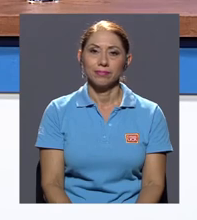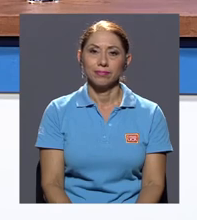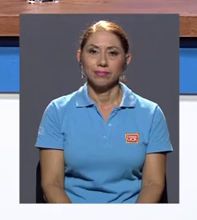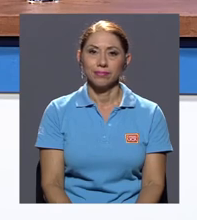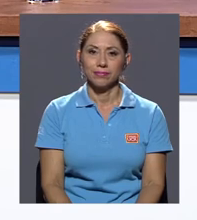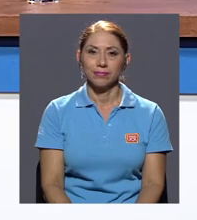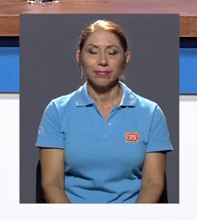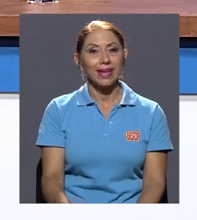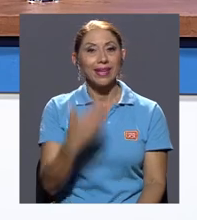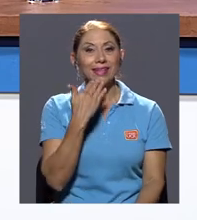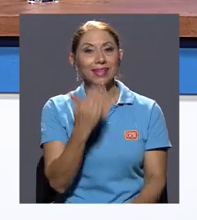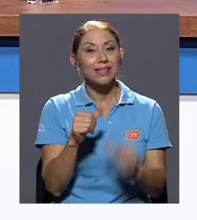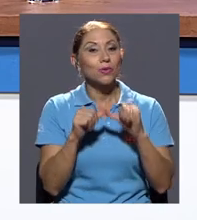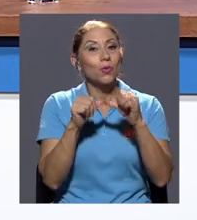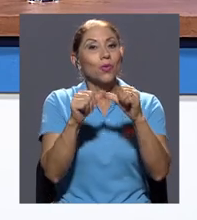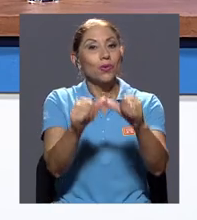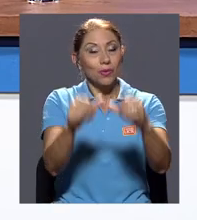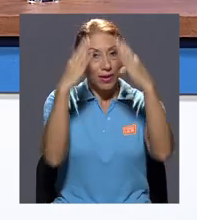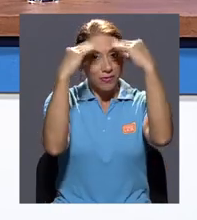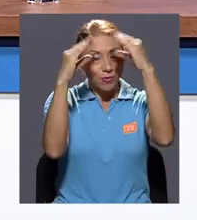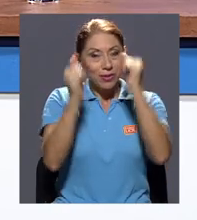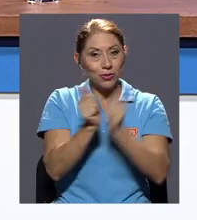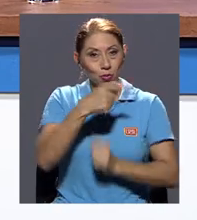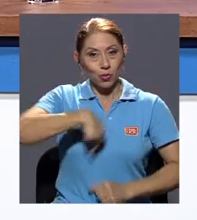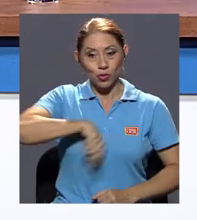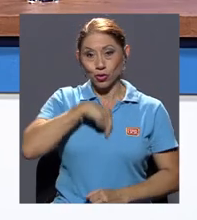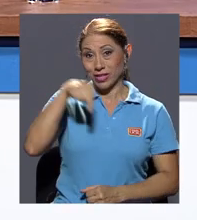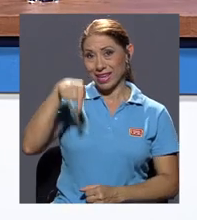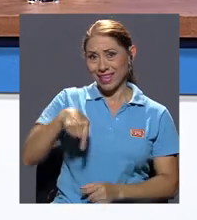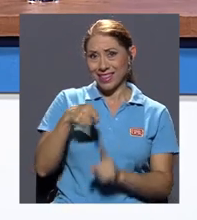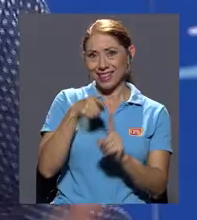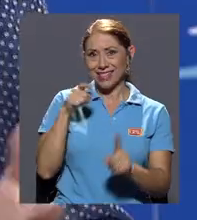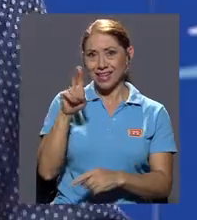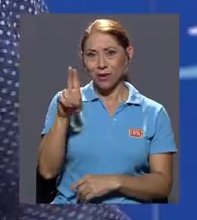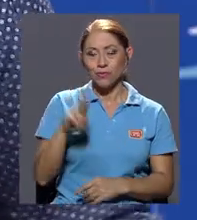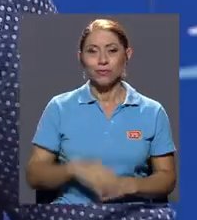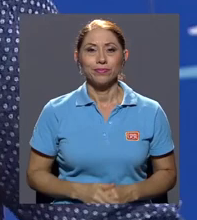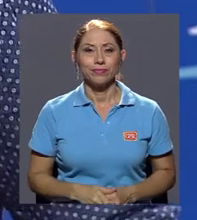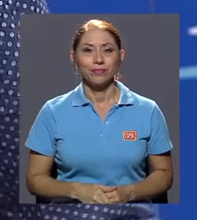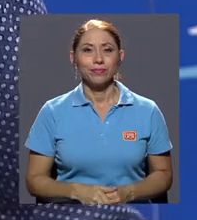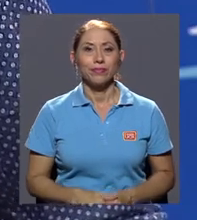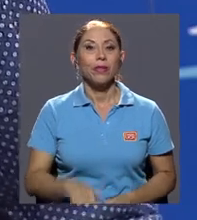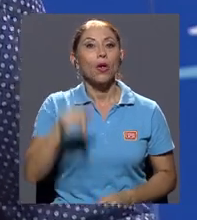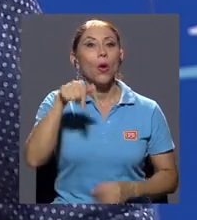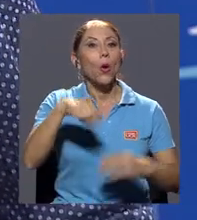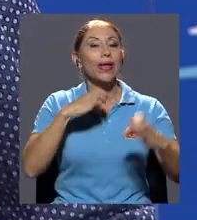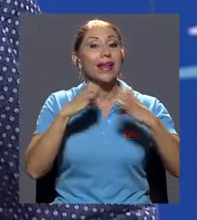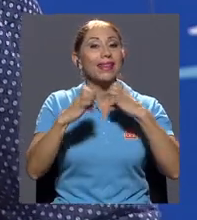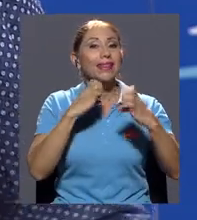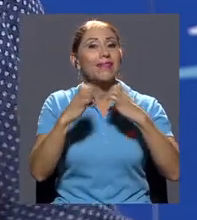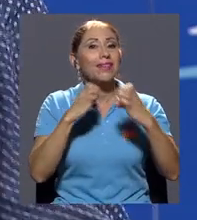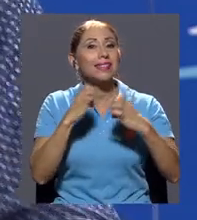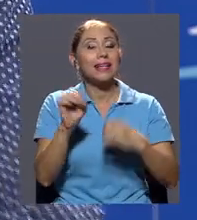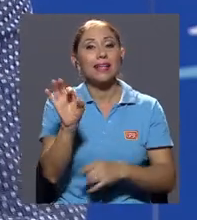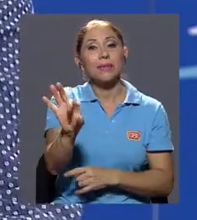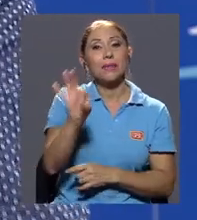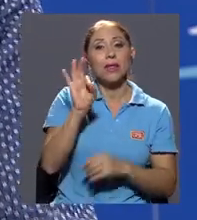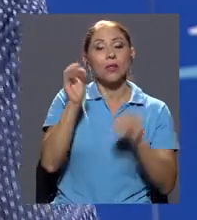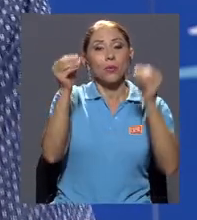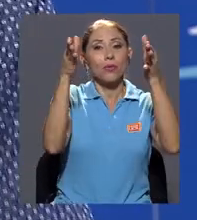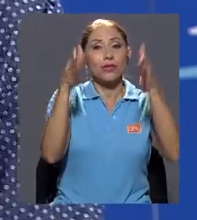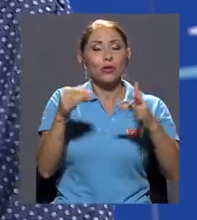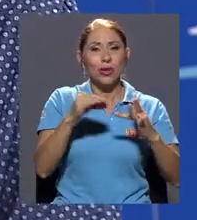Gracias por continuar informándose con nosotros aquí en Desde la U. Hoy en la entrevista de fondo he invitado al profesor